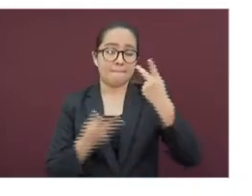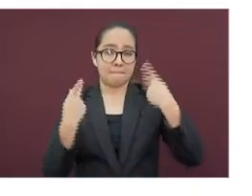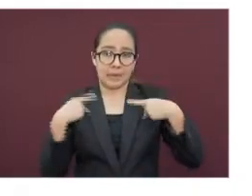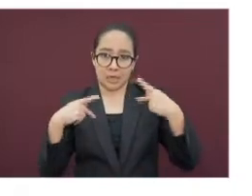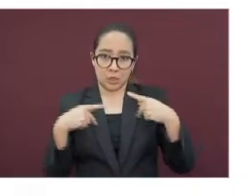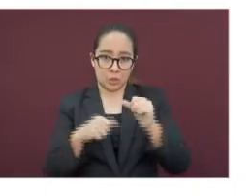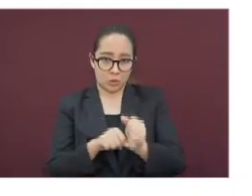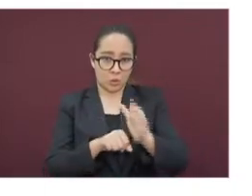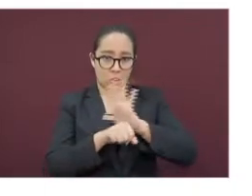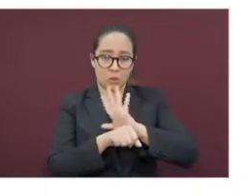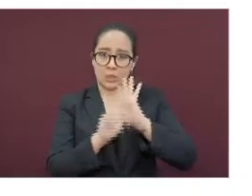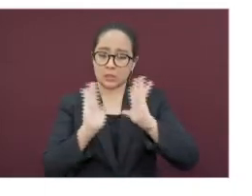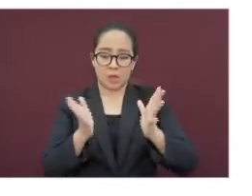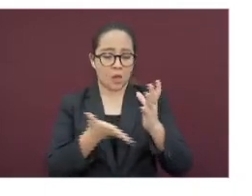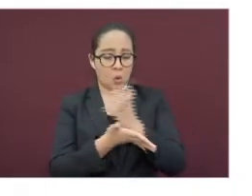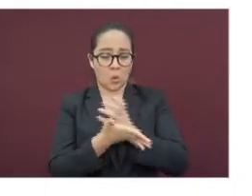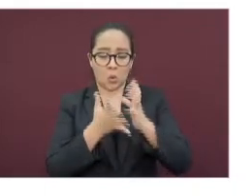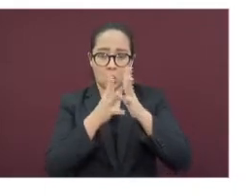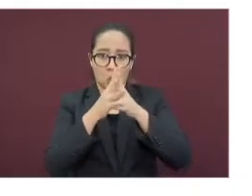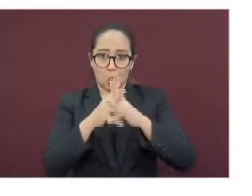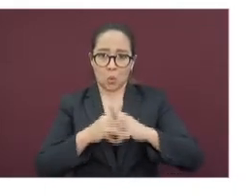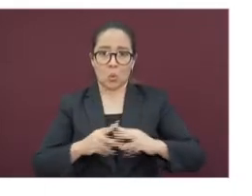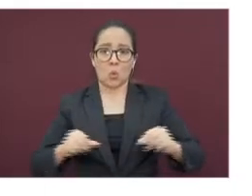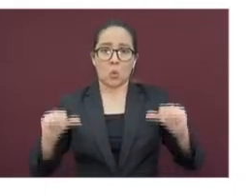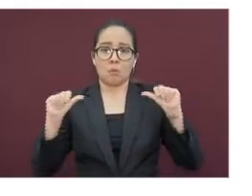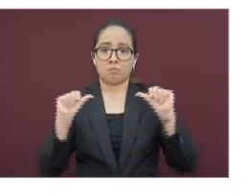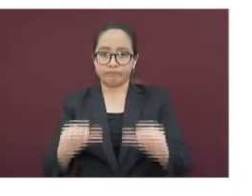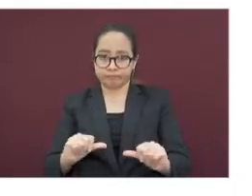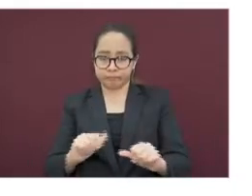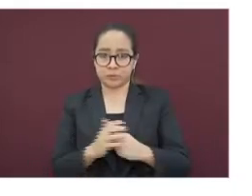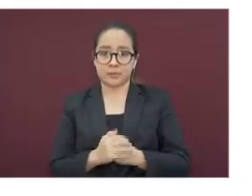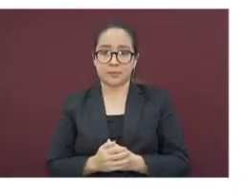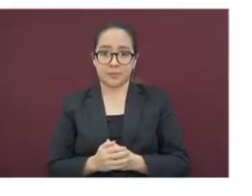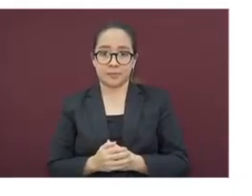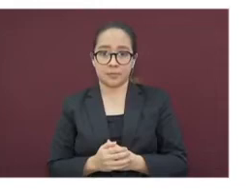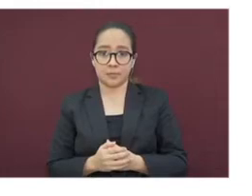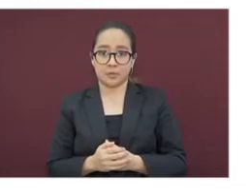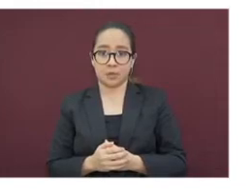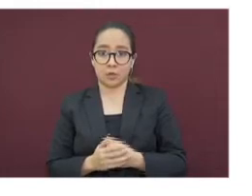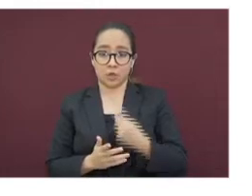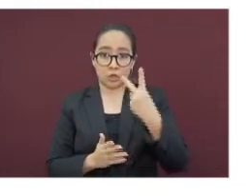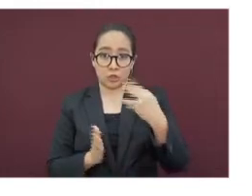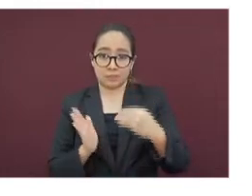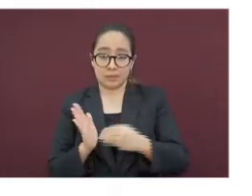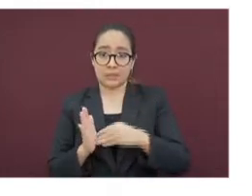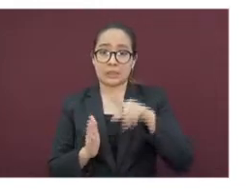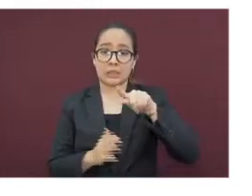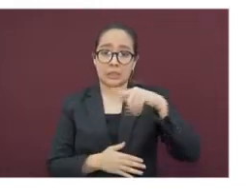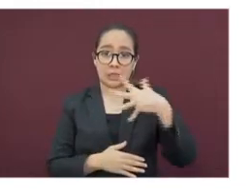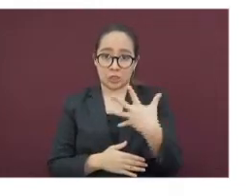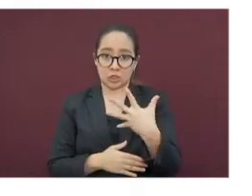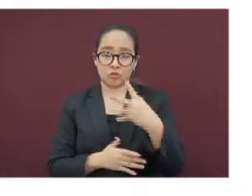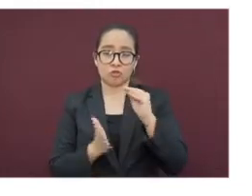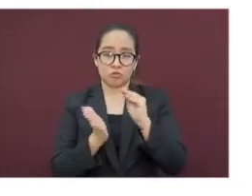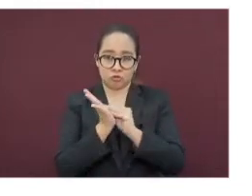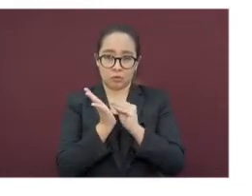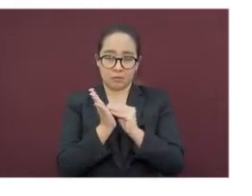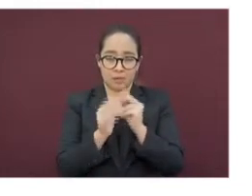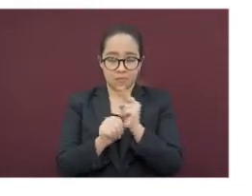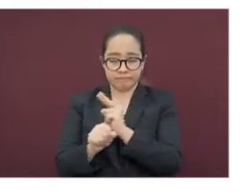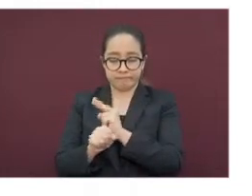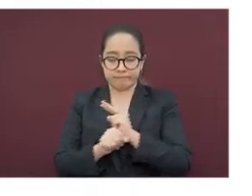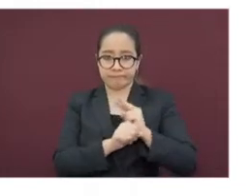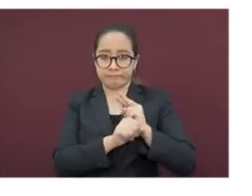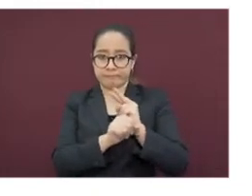positivos a COVID-19 que se consideran recuperados del padecimiento. Dos mil setenta y cinco aún permanecen en